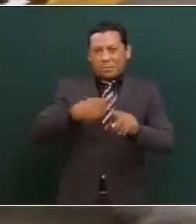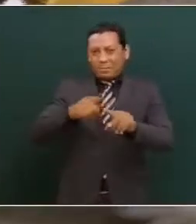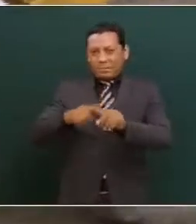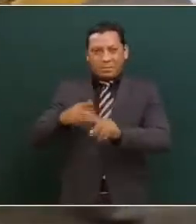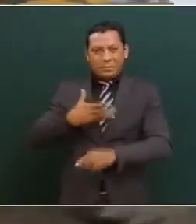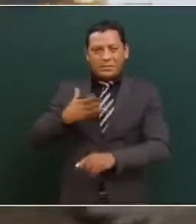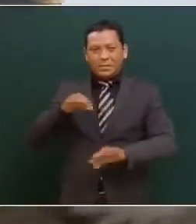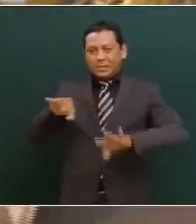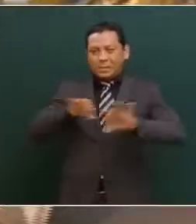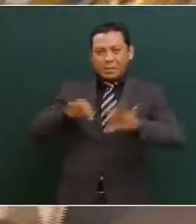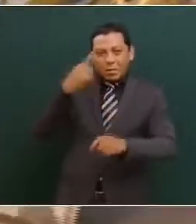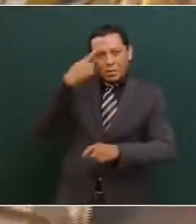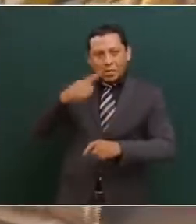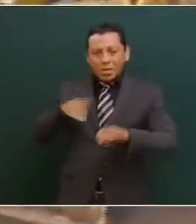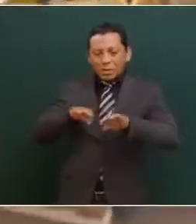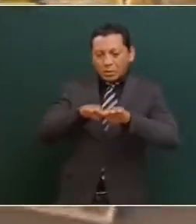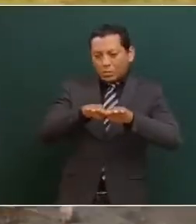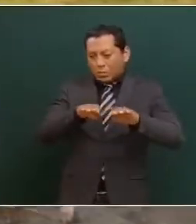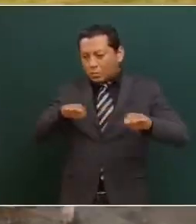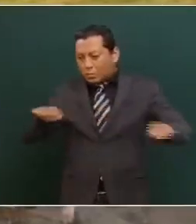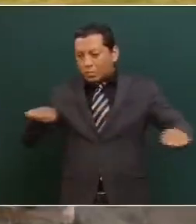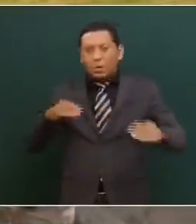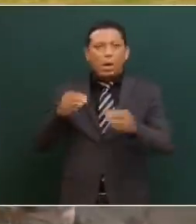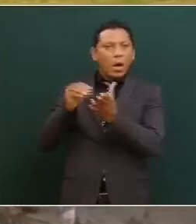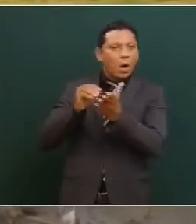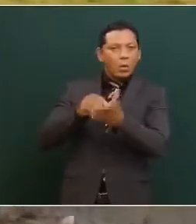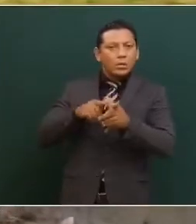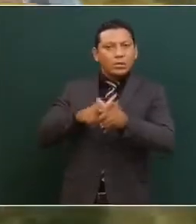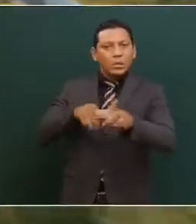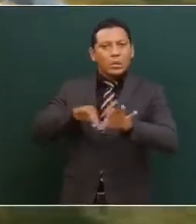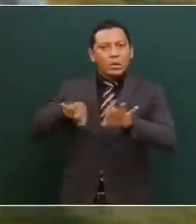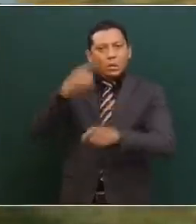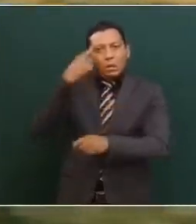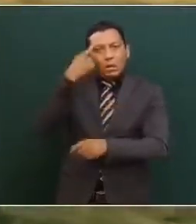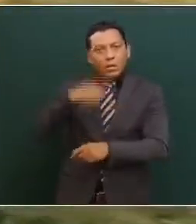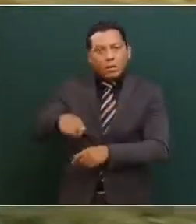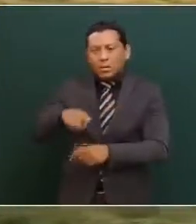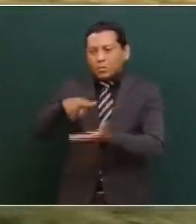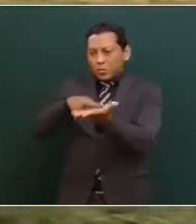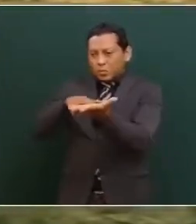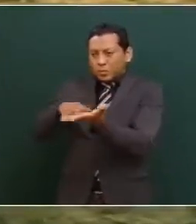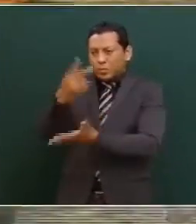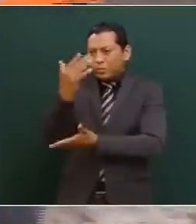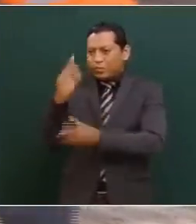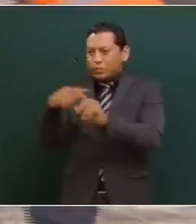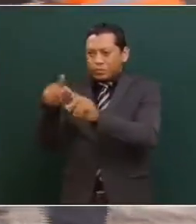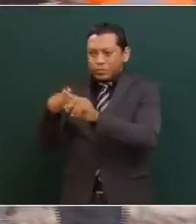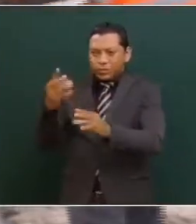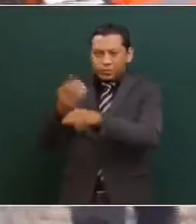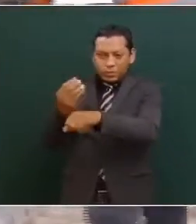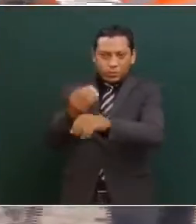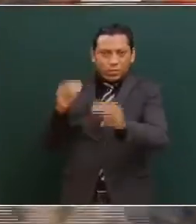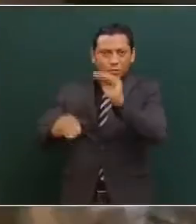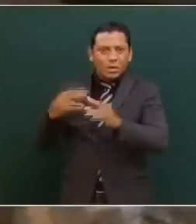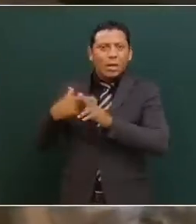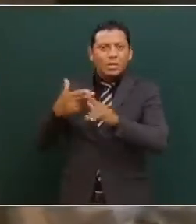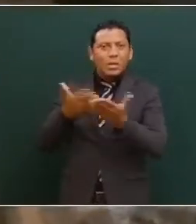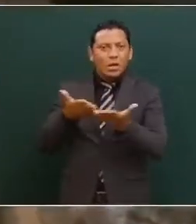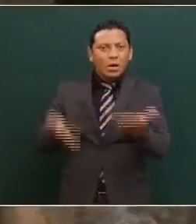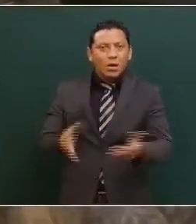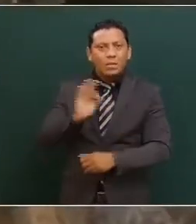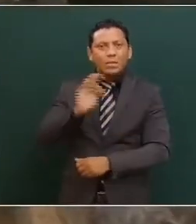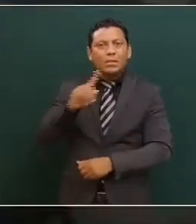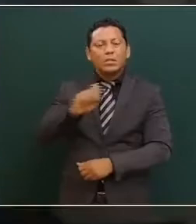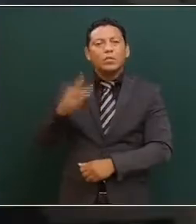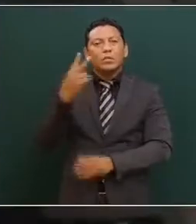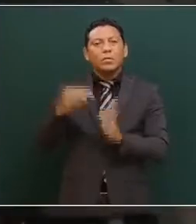realizan trabajos de relleno para nivelación y se continúa con los trabajos de trazo en áreas verdes y jardineras. A la fecha, se han generado